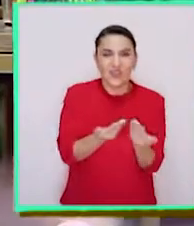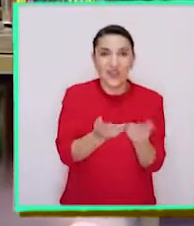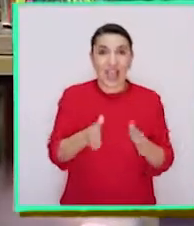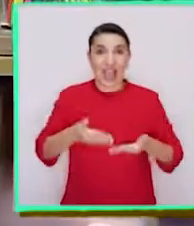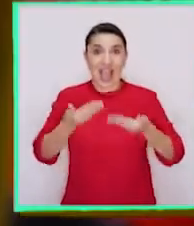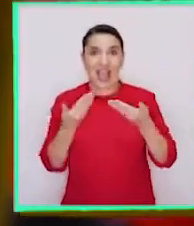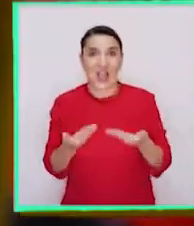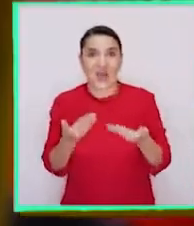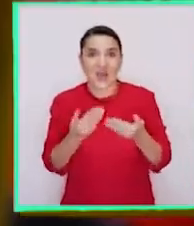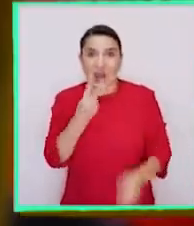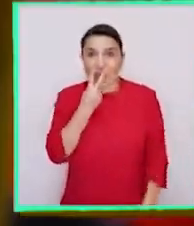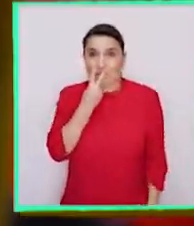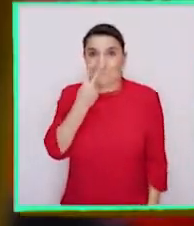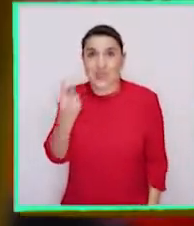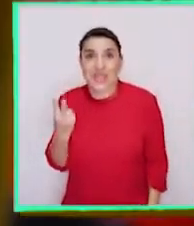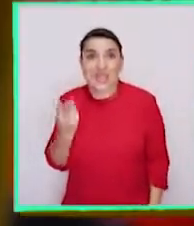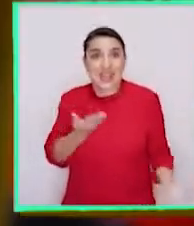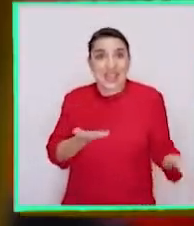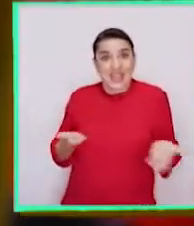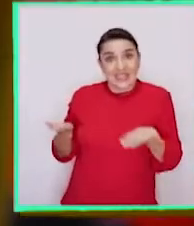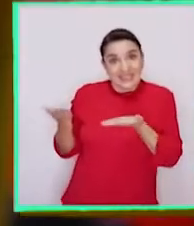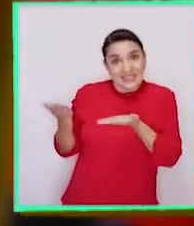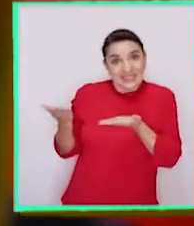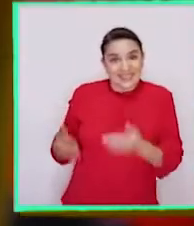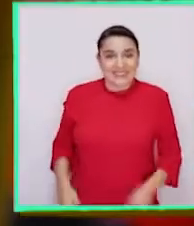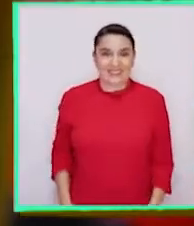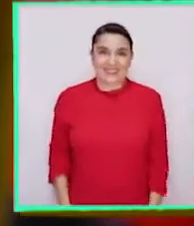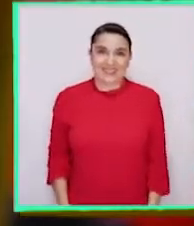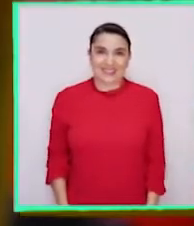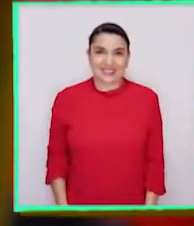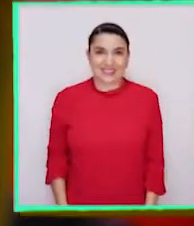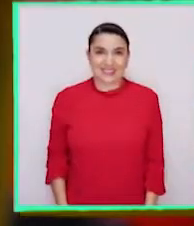ahora, miren cómo están.